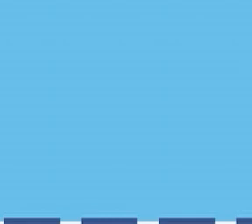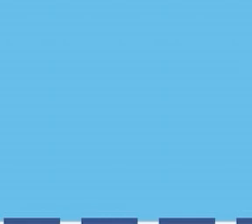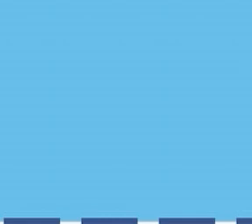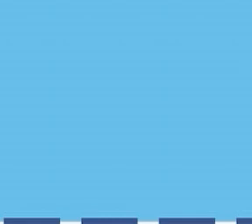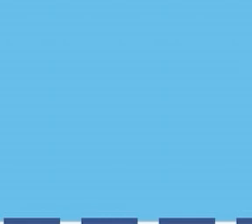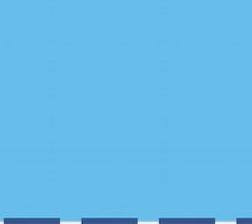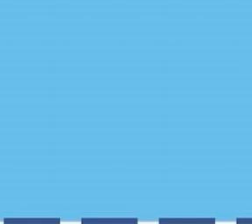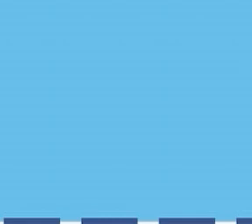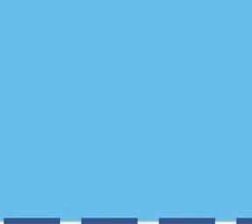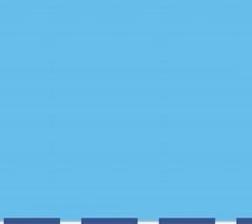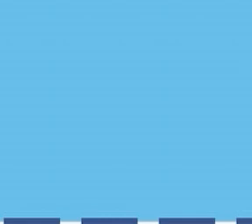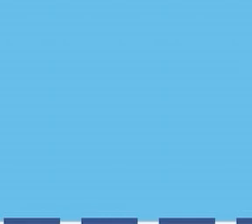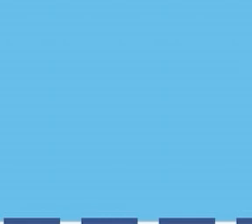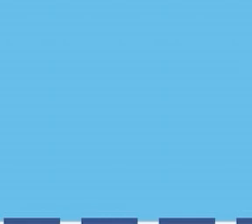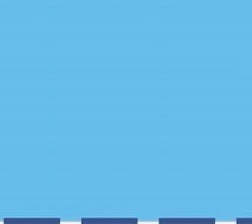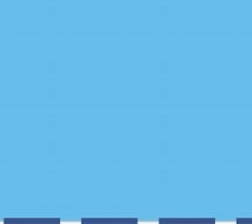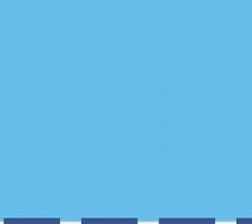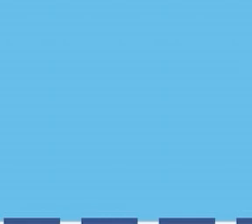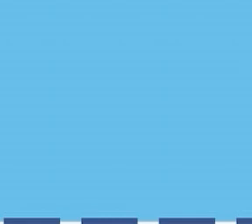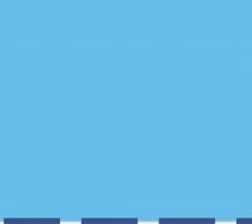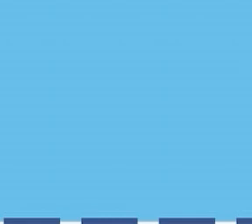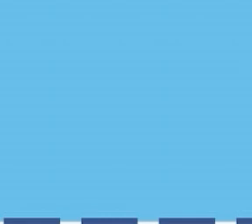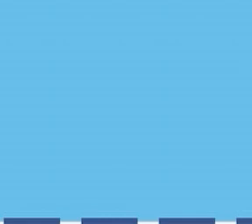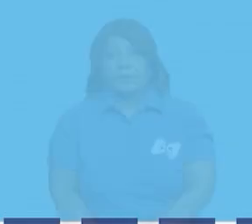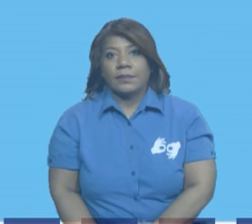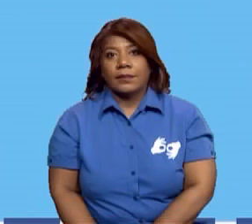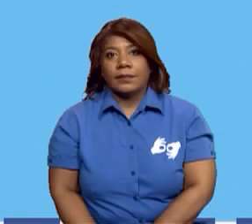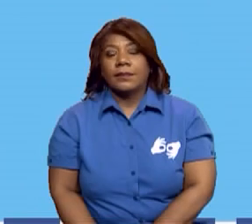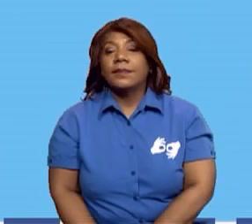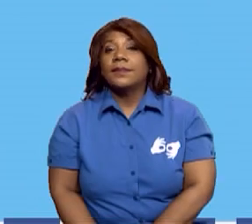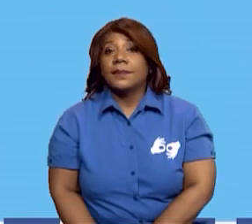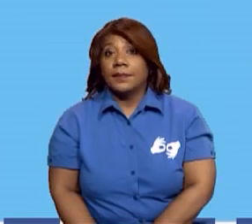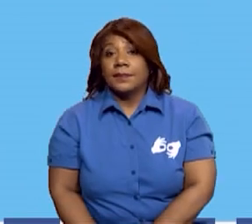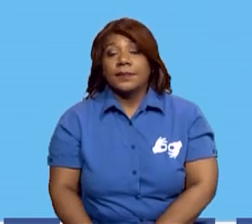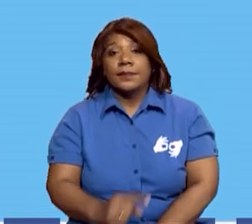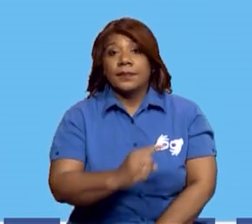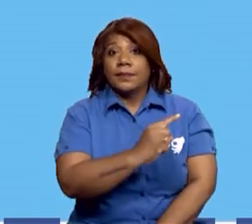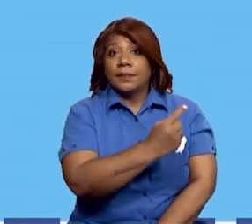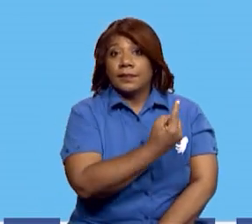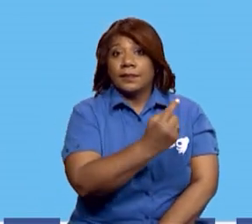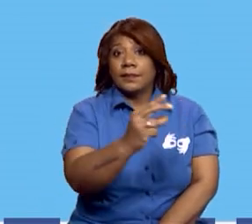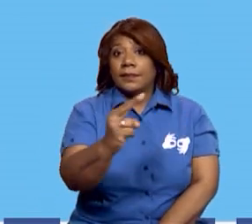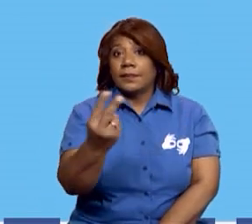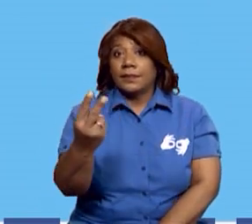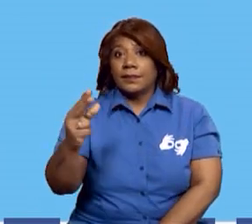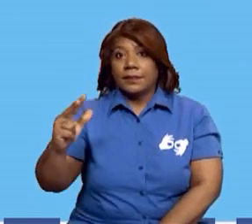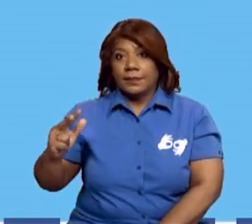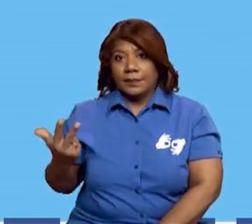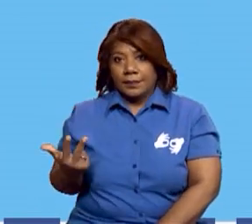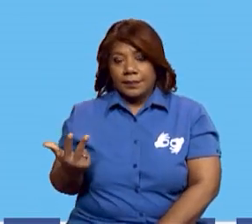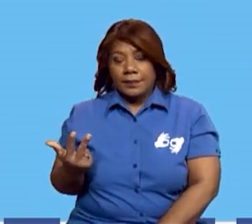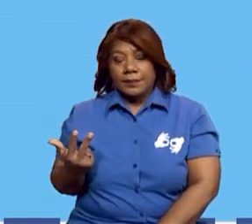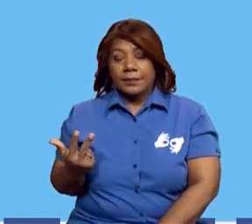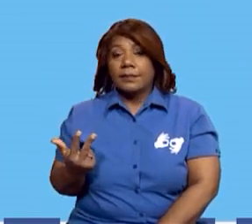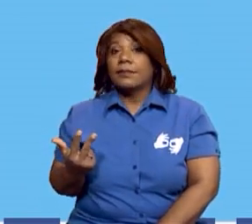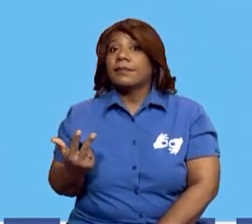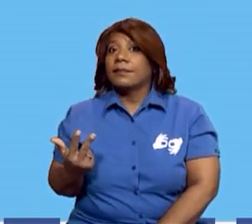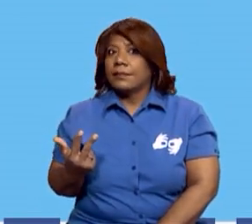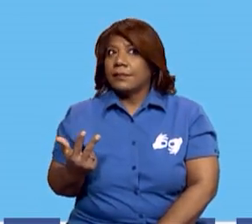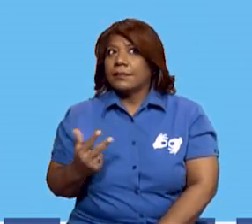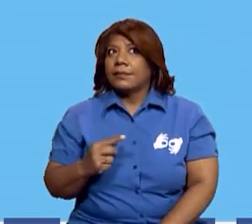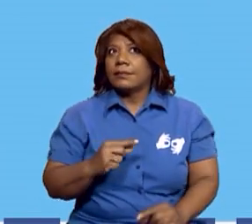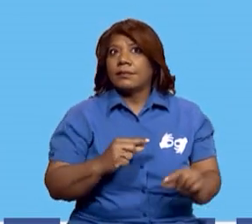actividades del sector primario, del sector secundario y también del sector terciario. ¿Cuándo es un sector